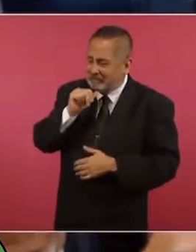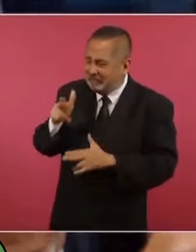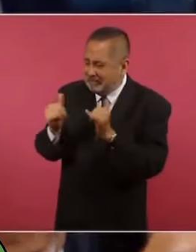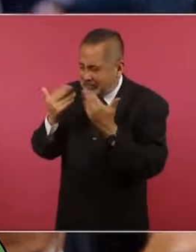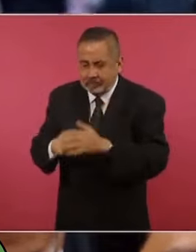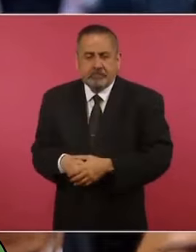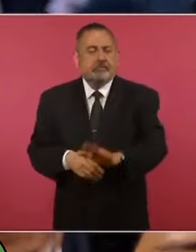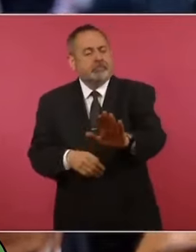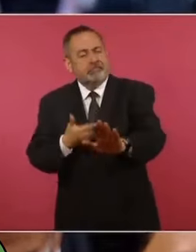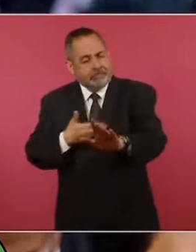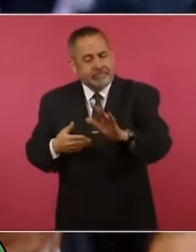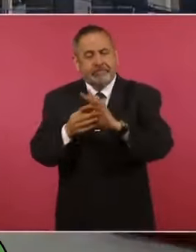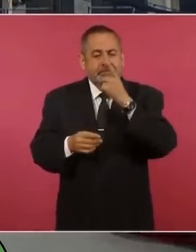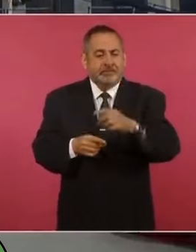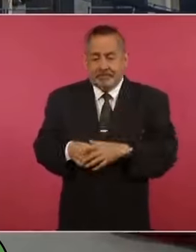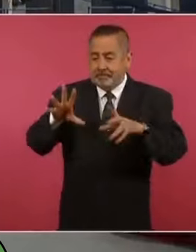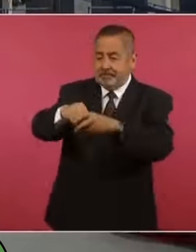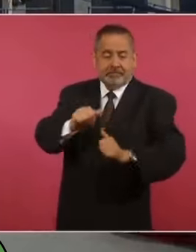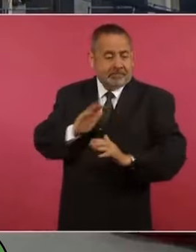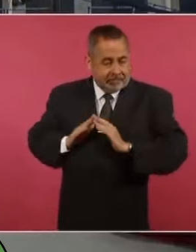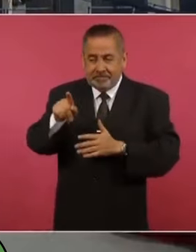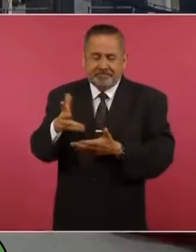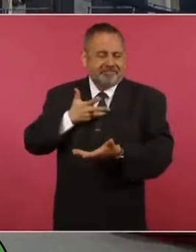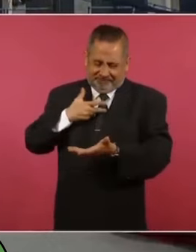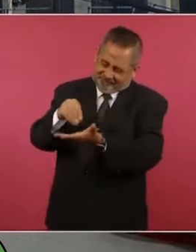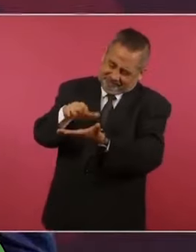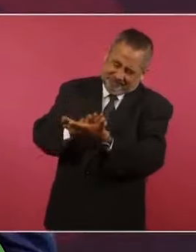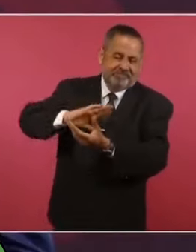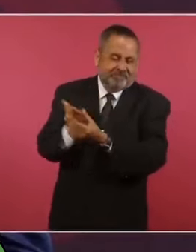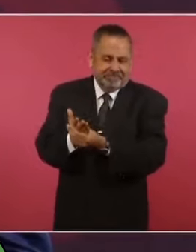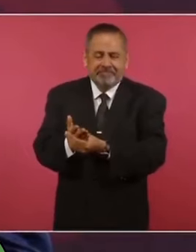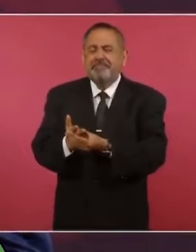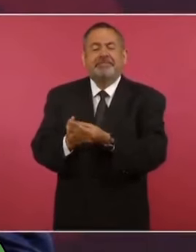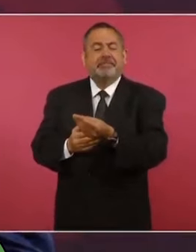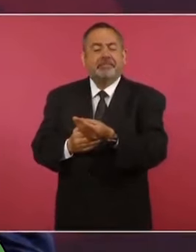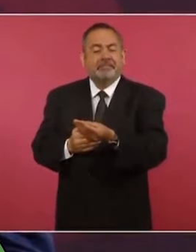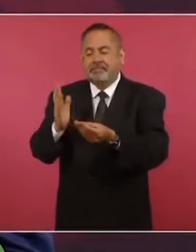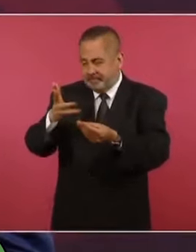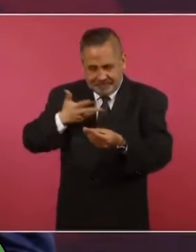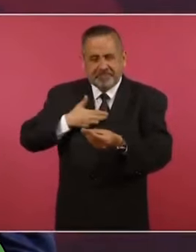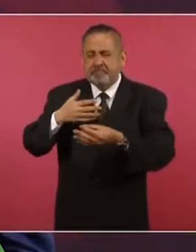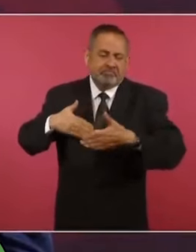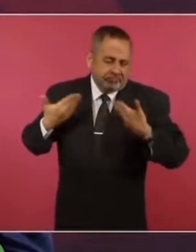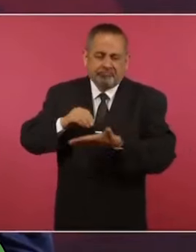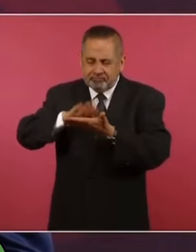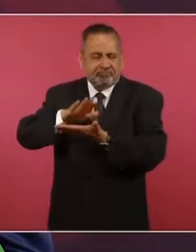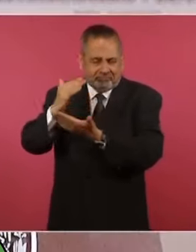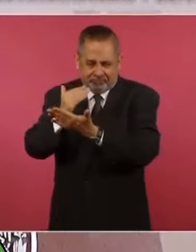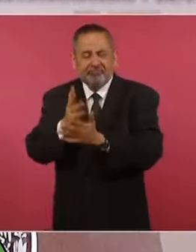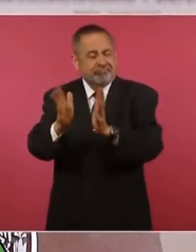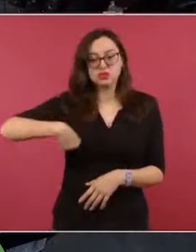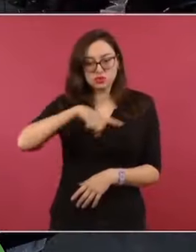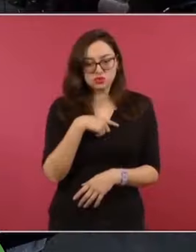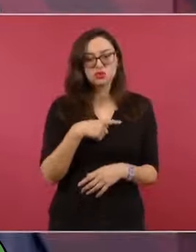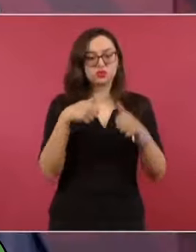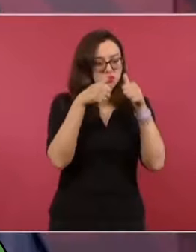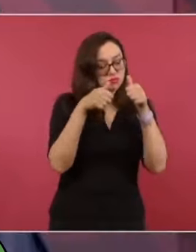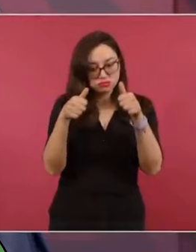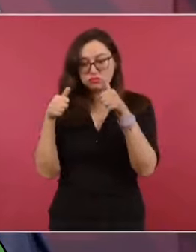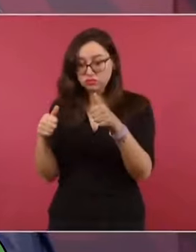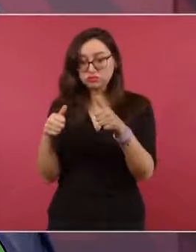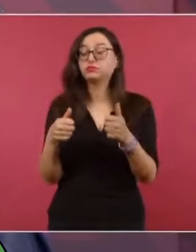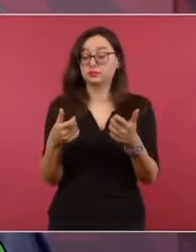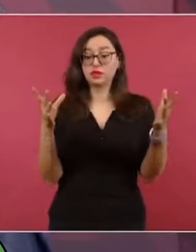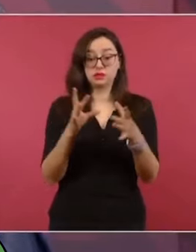no tenga toda esta información? Toda la participación que tuvo el Ejército está en declaraciones, hay militares detenidos y estamos